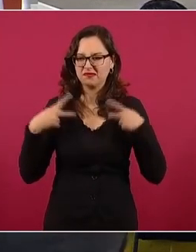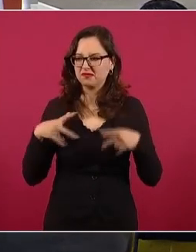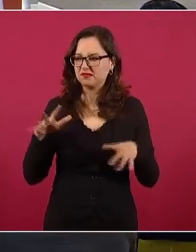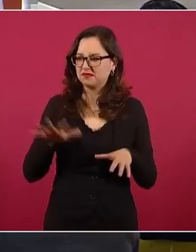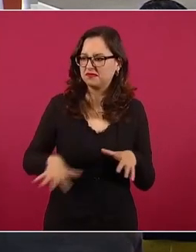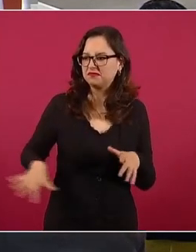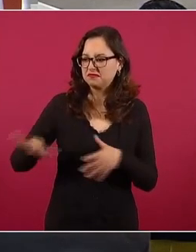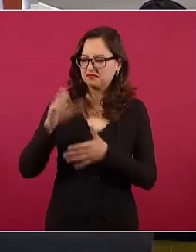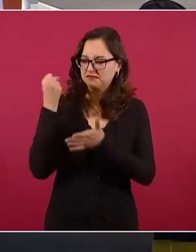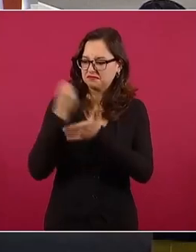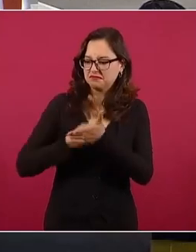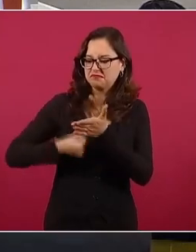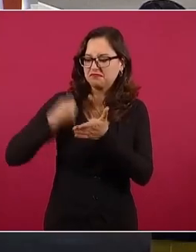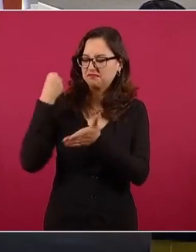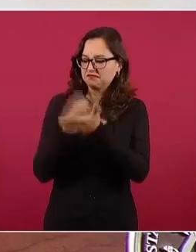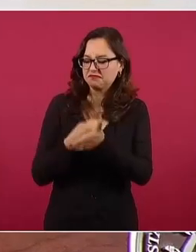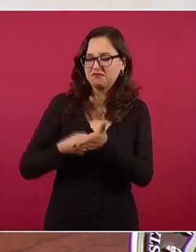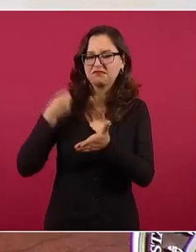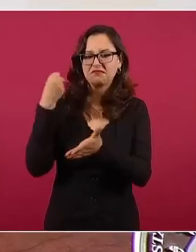por la democracia,